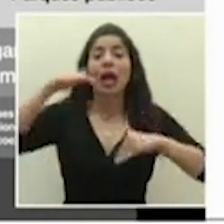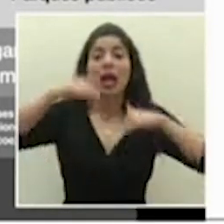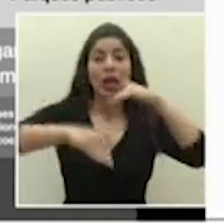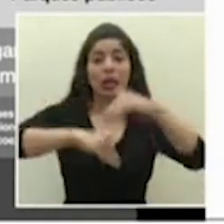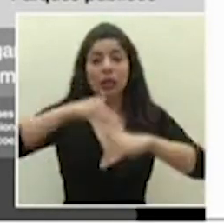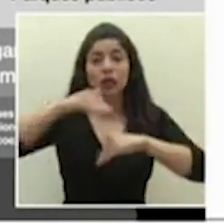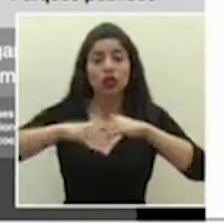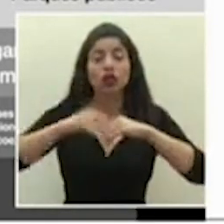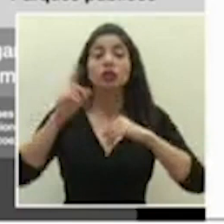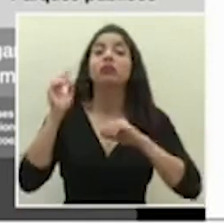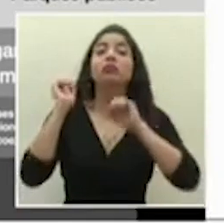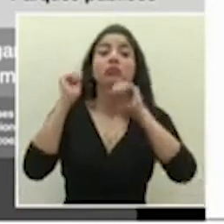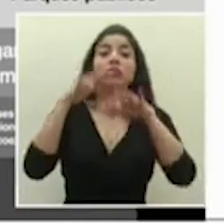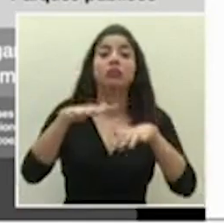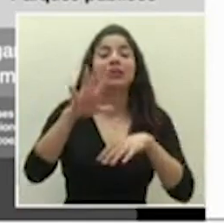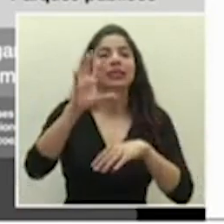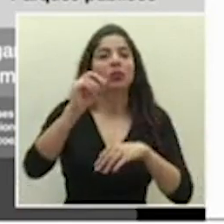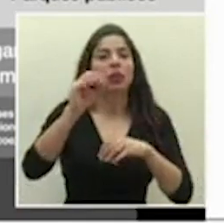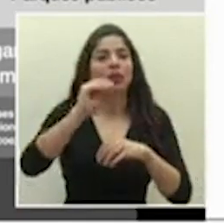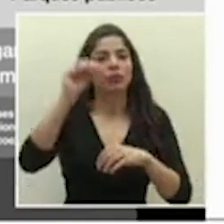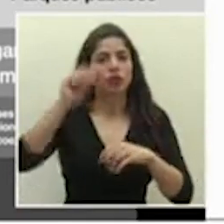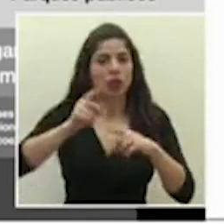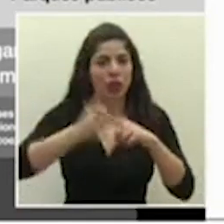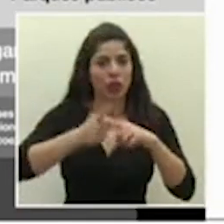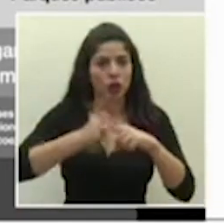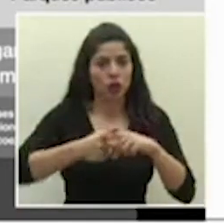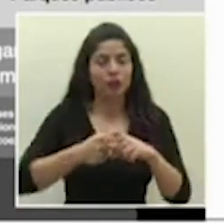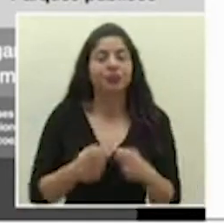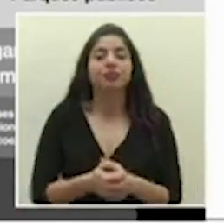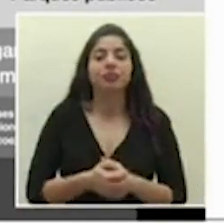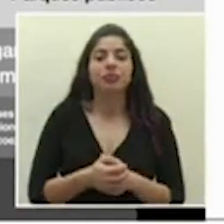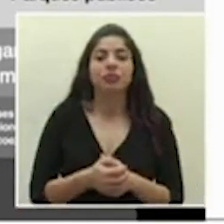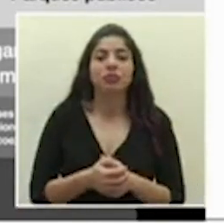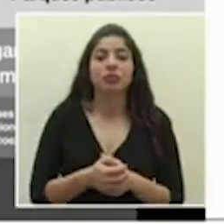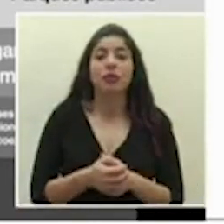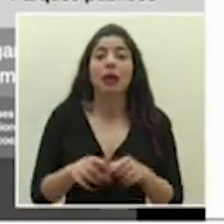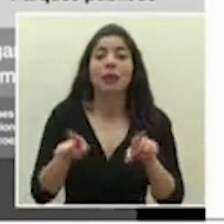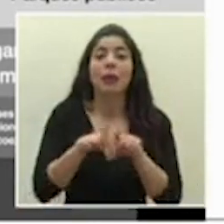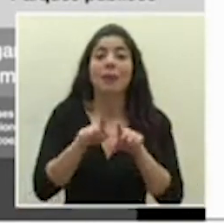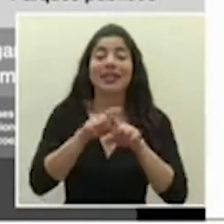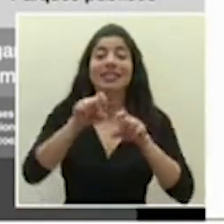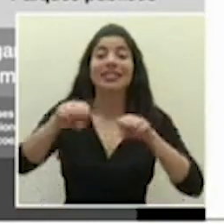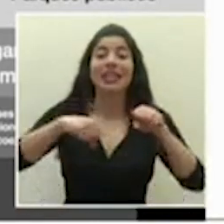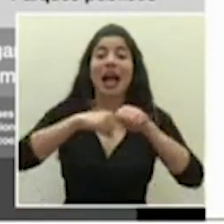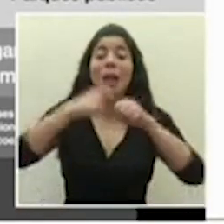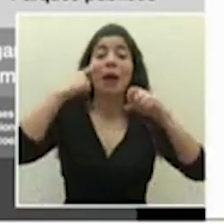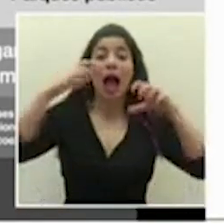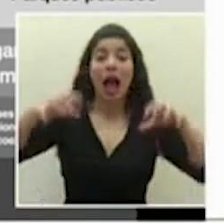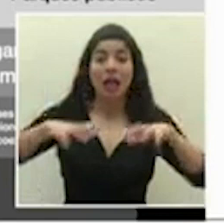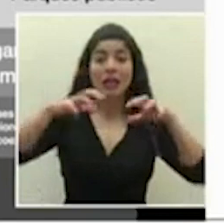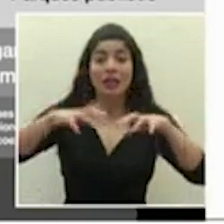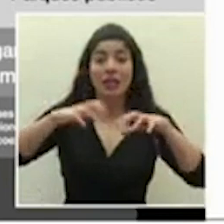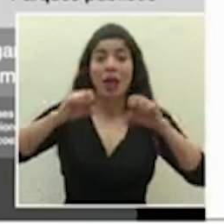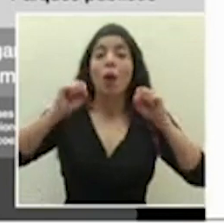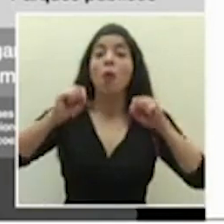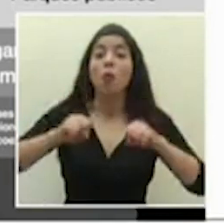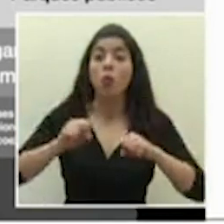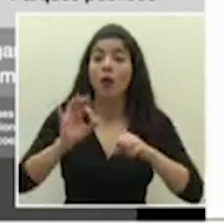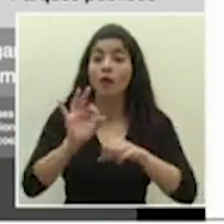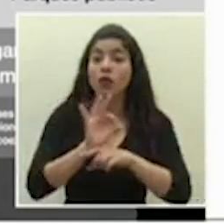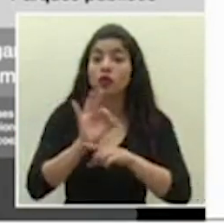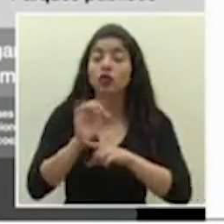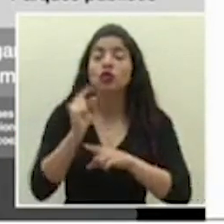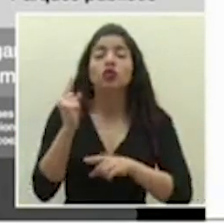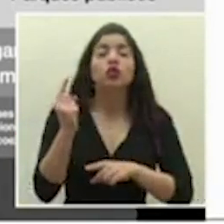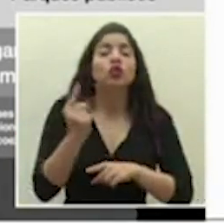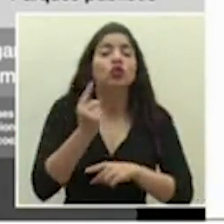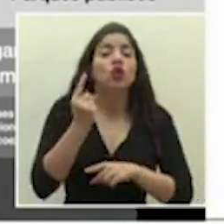un aforo de 50%. Además, las salas de eventos podrán funcionar exclusivamente para